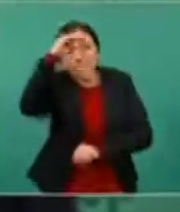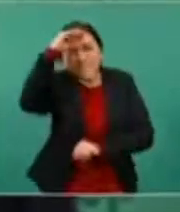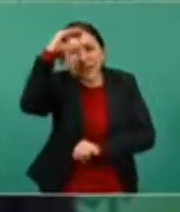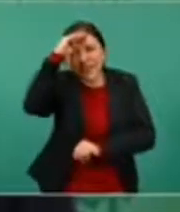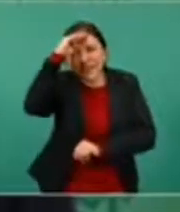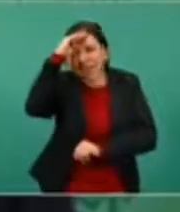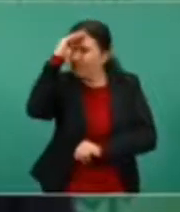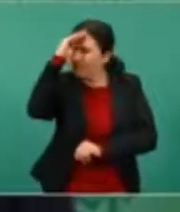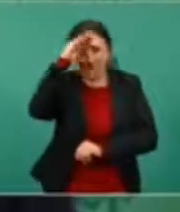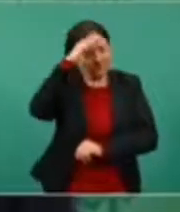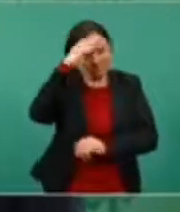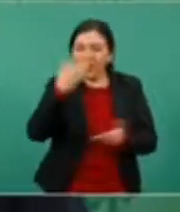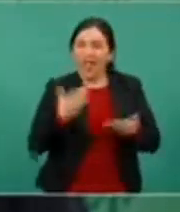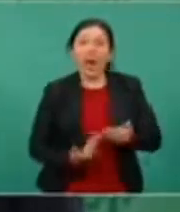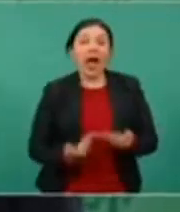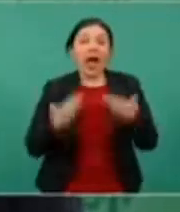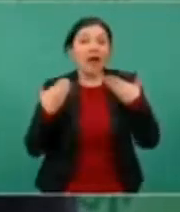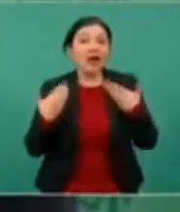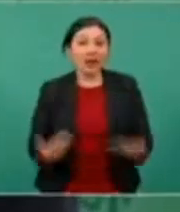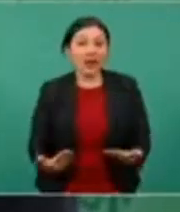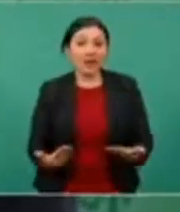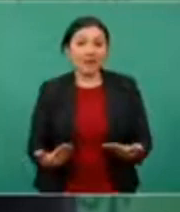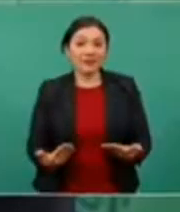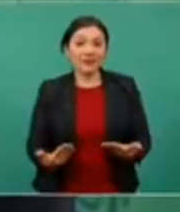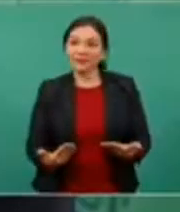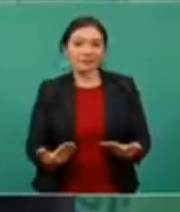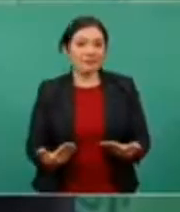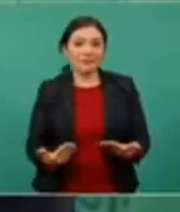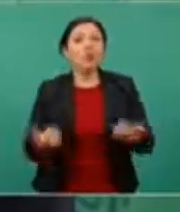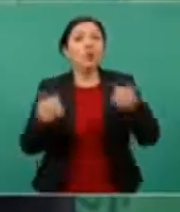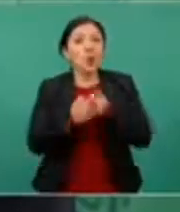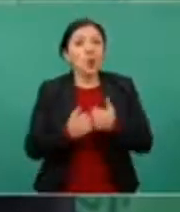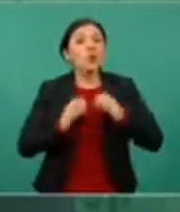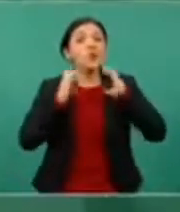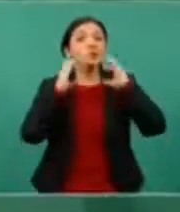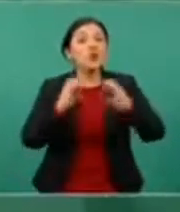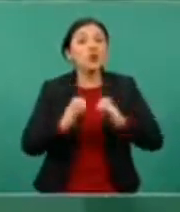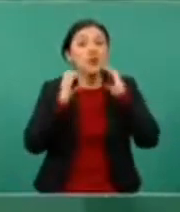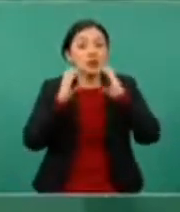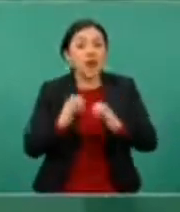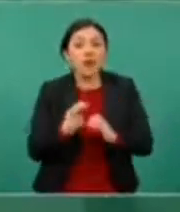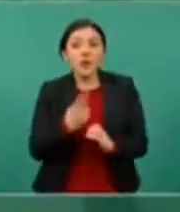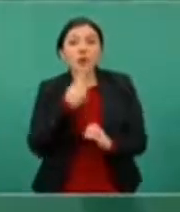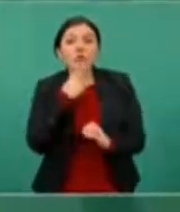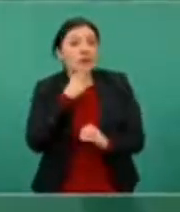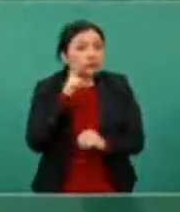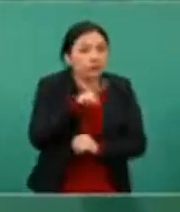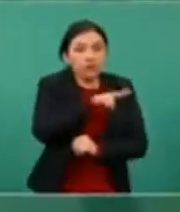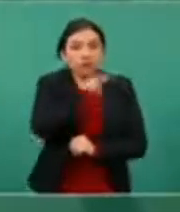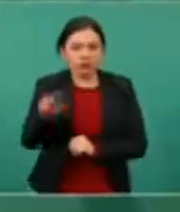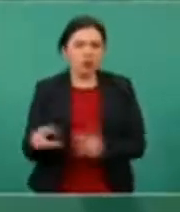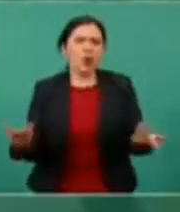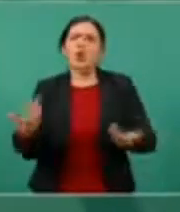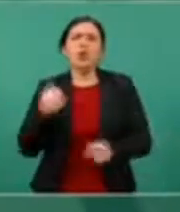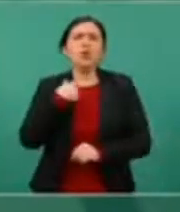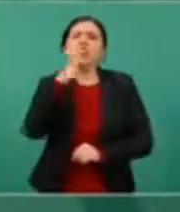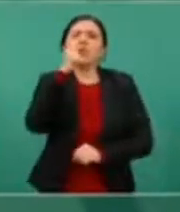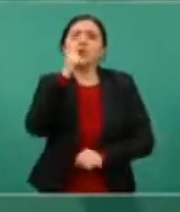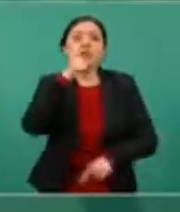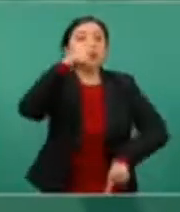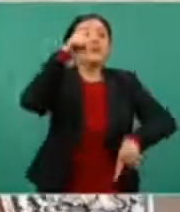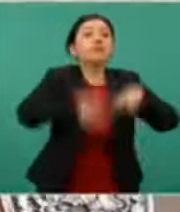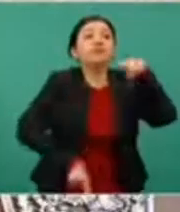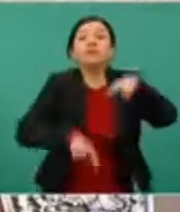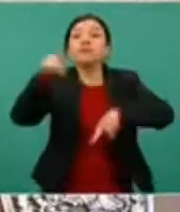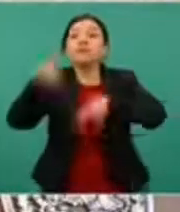No, aquí es cuidar. Y nosotros no podemos impedirle a nadie